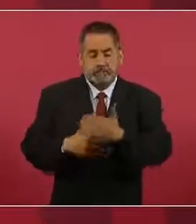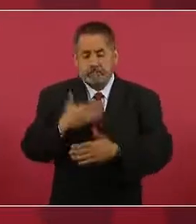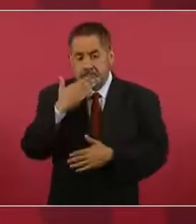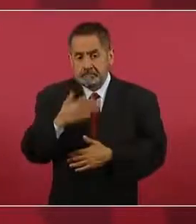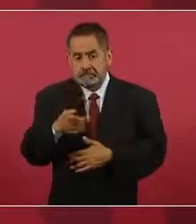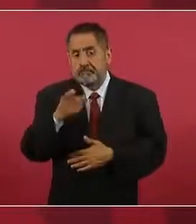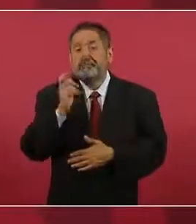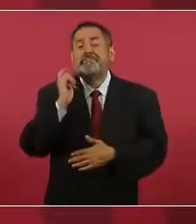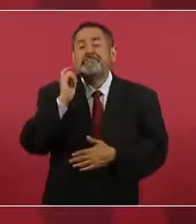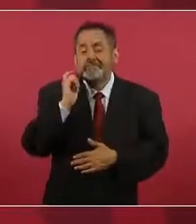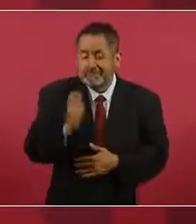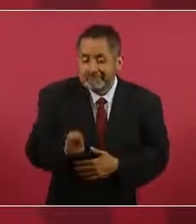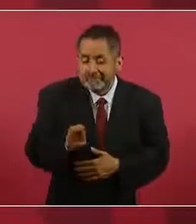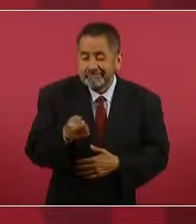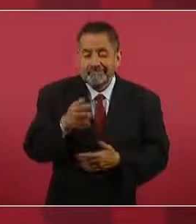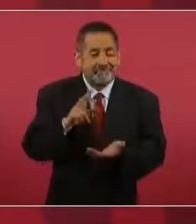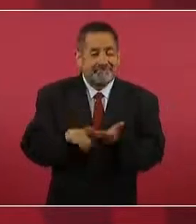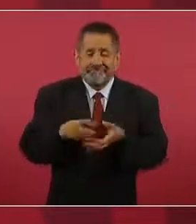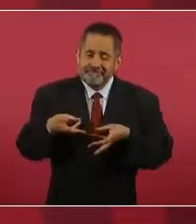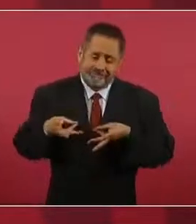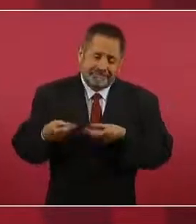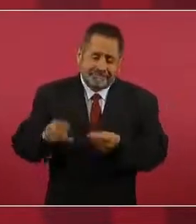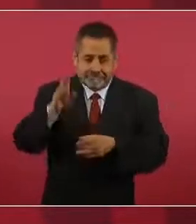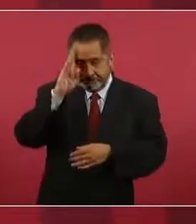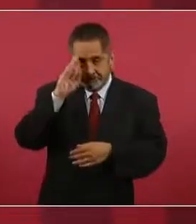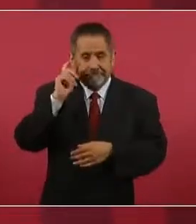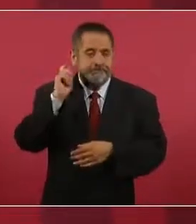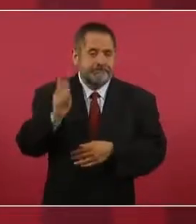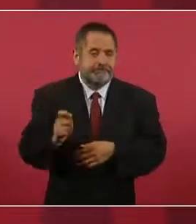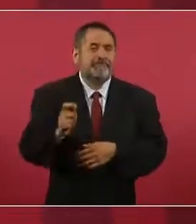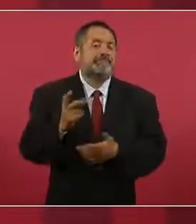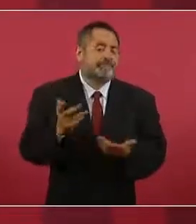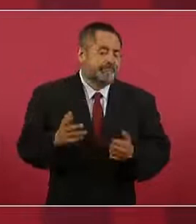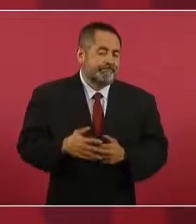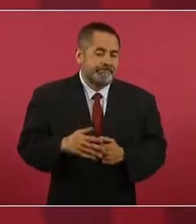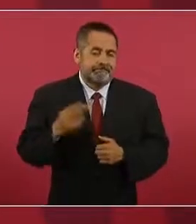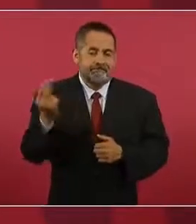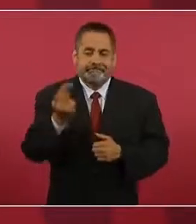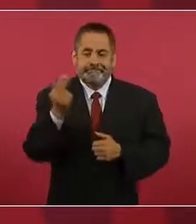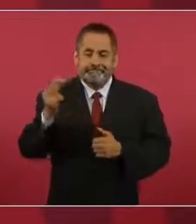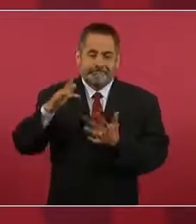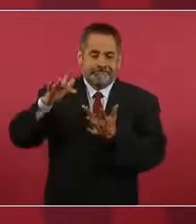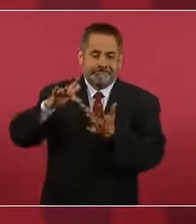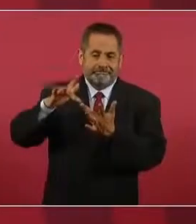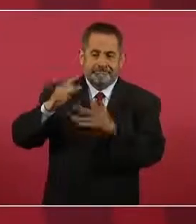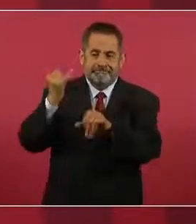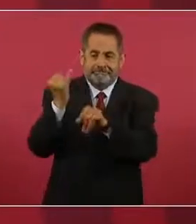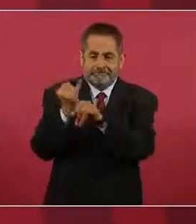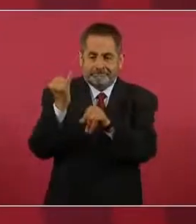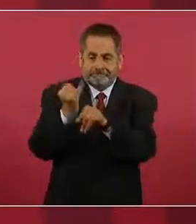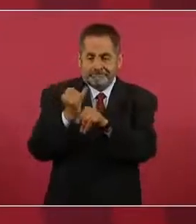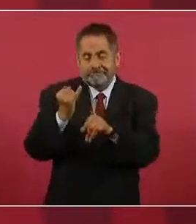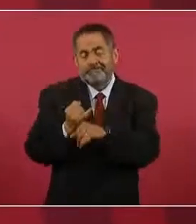que cuesta es que se necesita la comunicación de internet